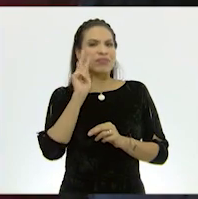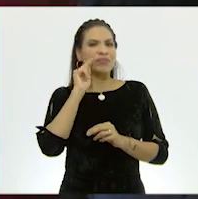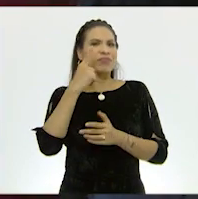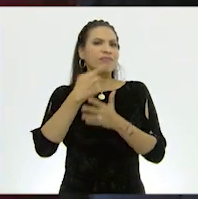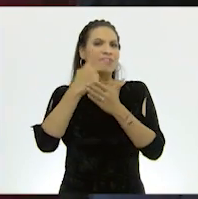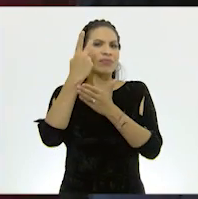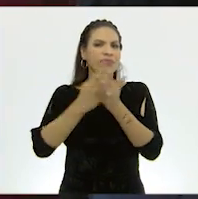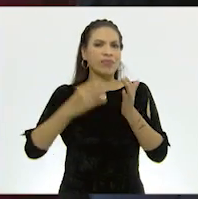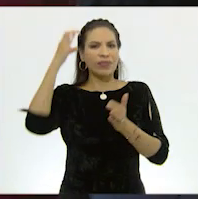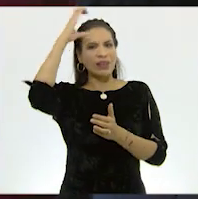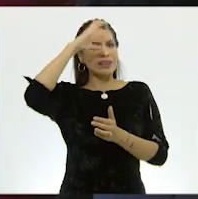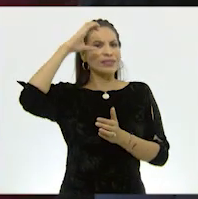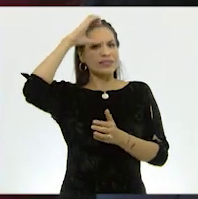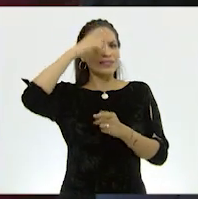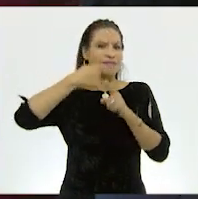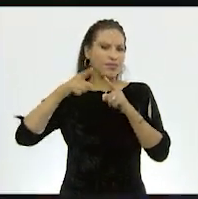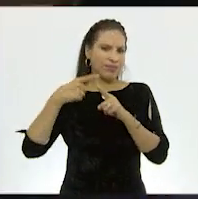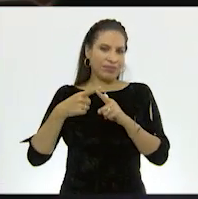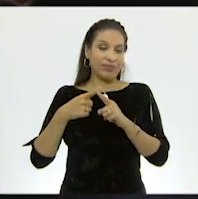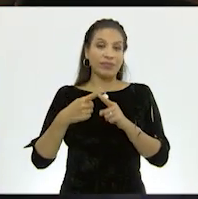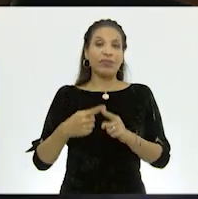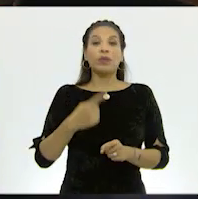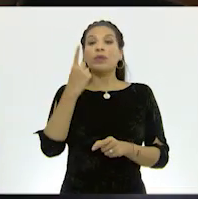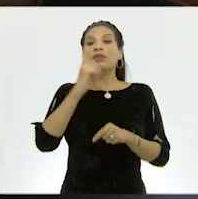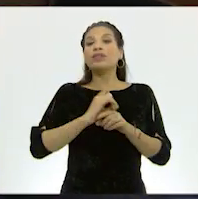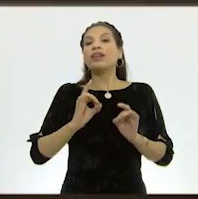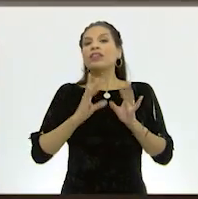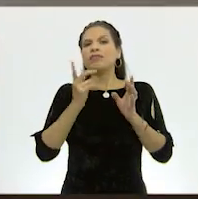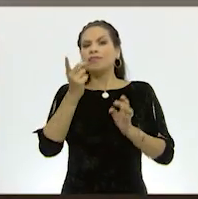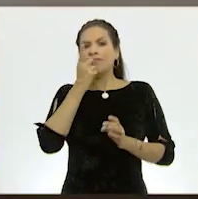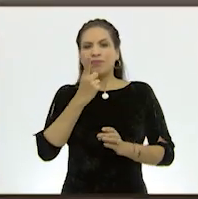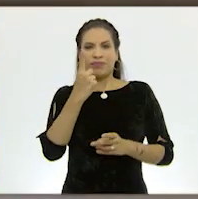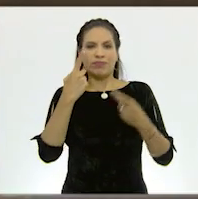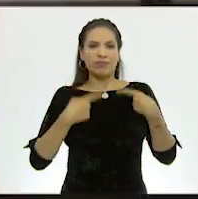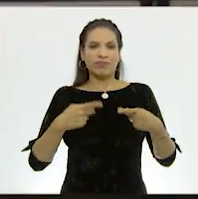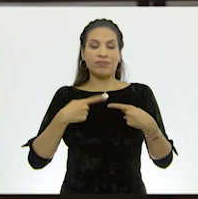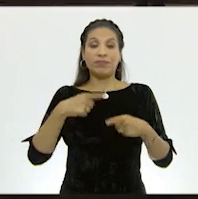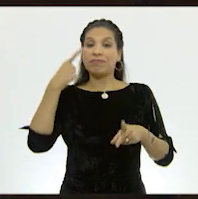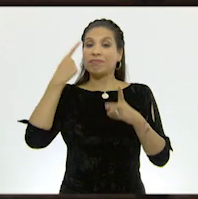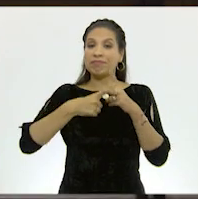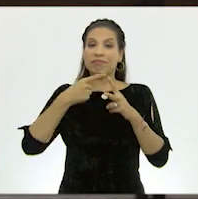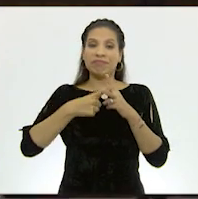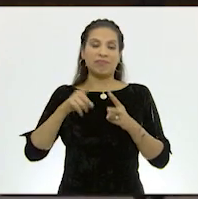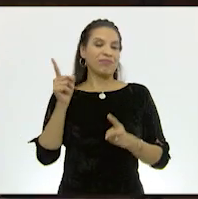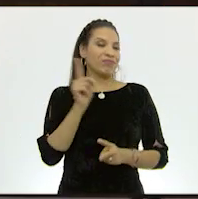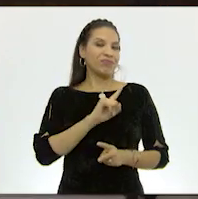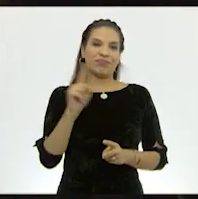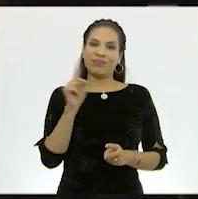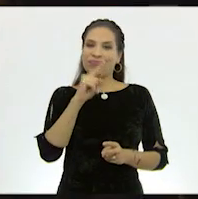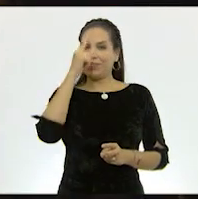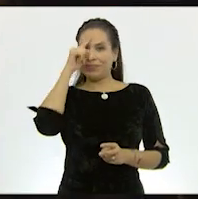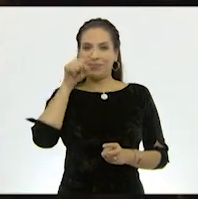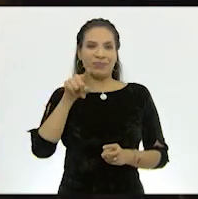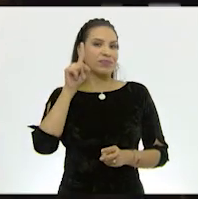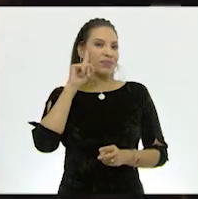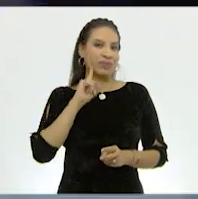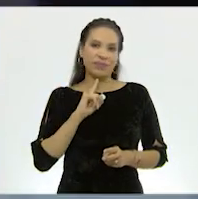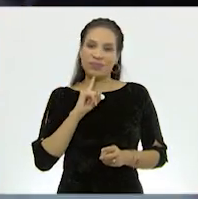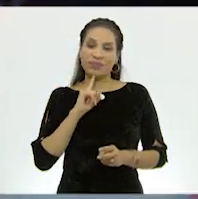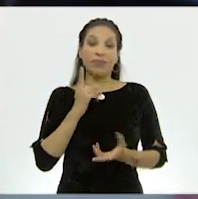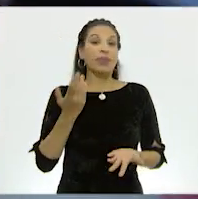programas de ciencia ficción Un día alguien me dijo Las matemáticas no son para mujeres